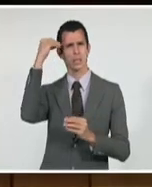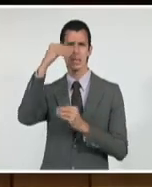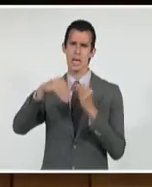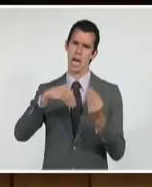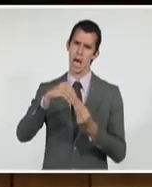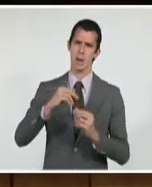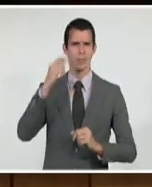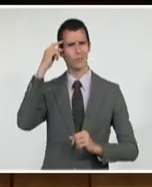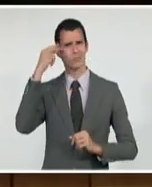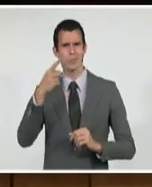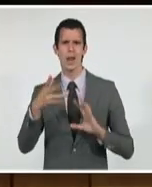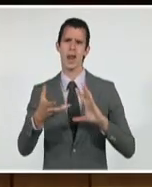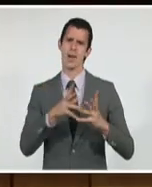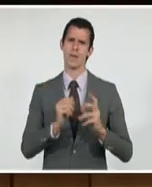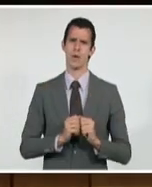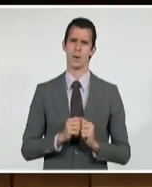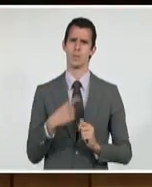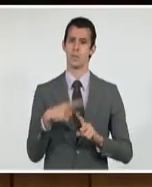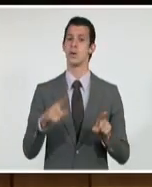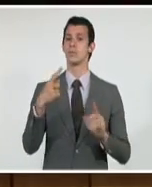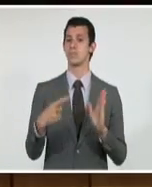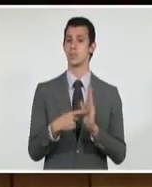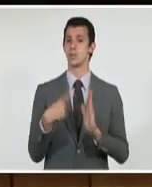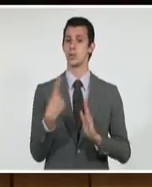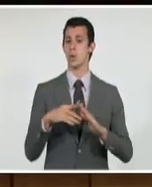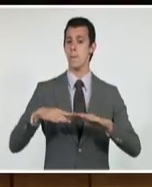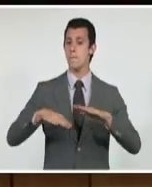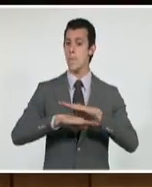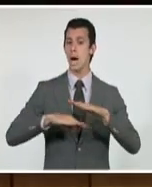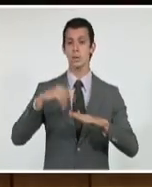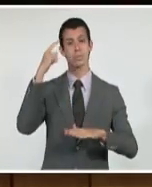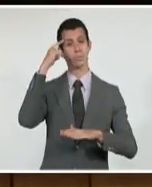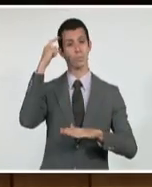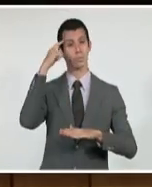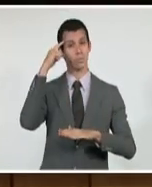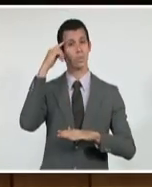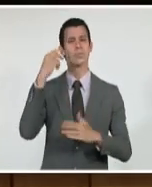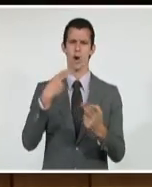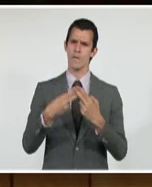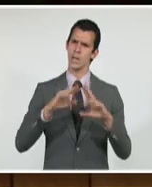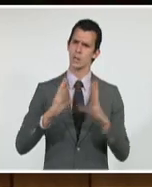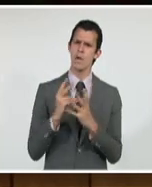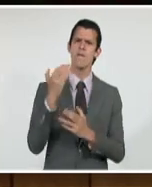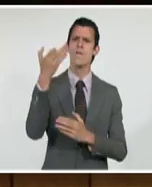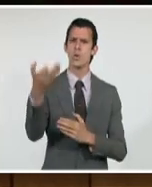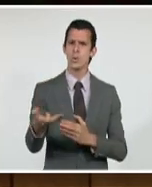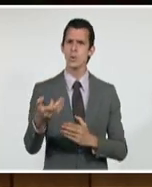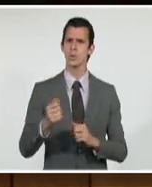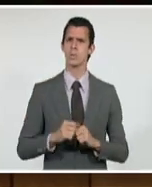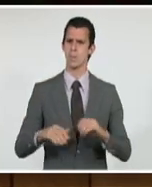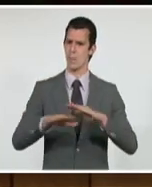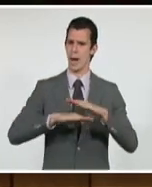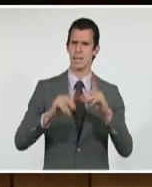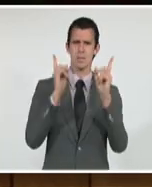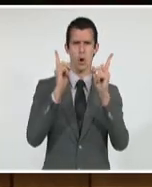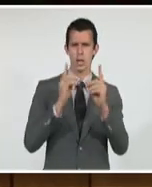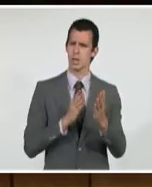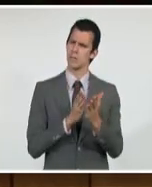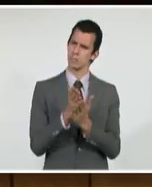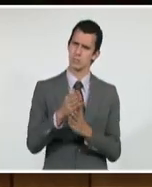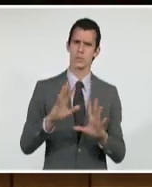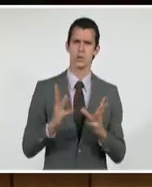político-ideológicas, con total confianza en el futuro y convencidos de que los revolucionarios,